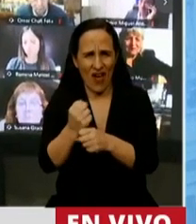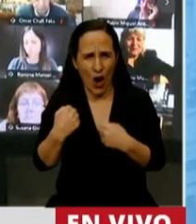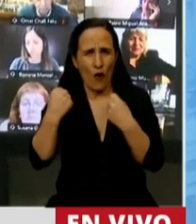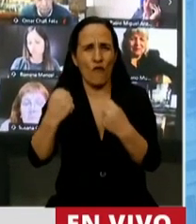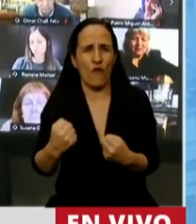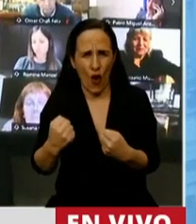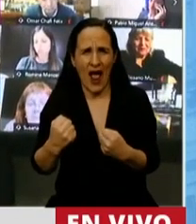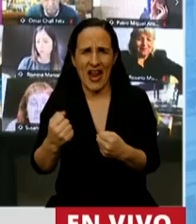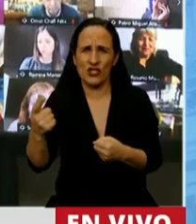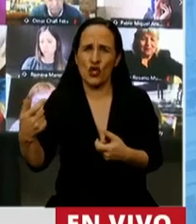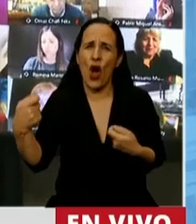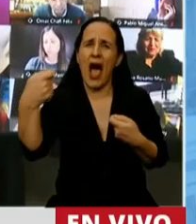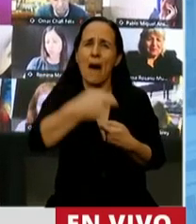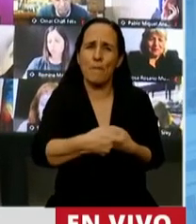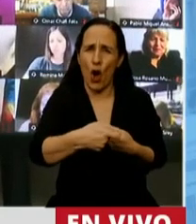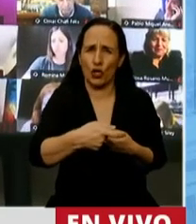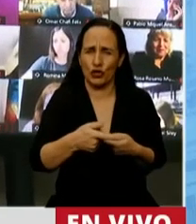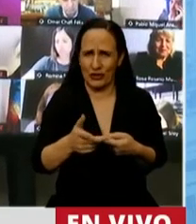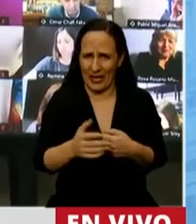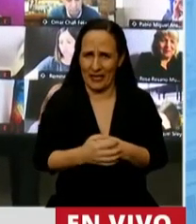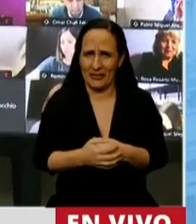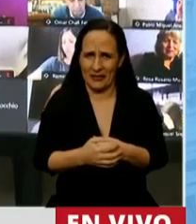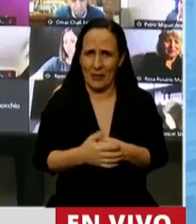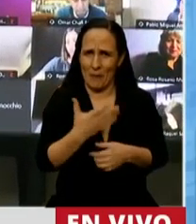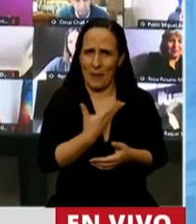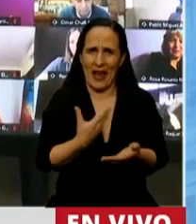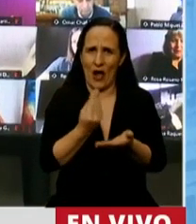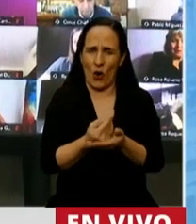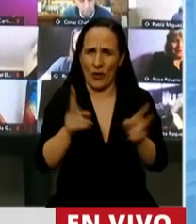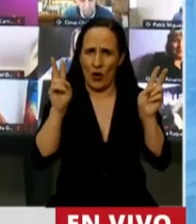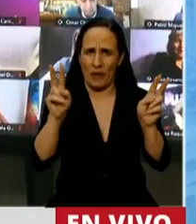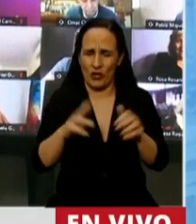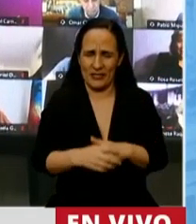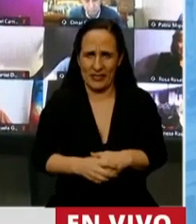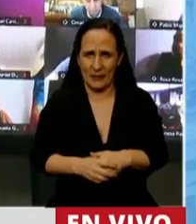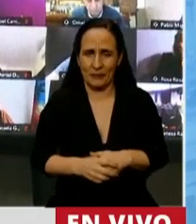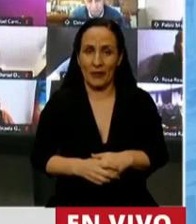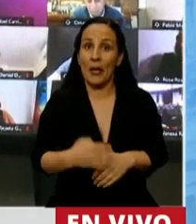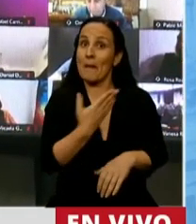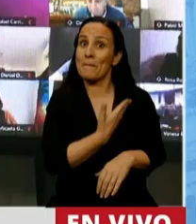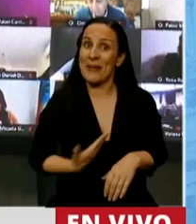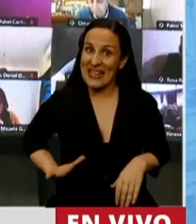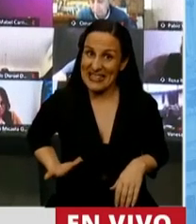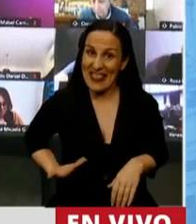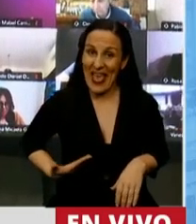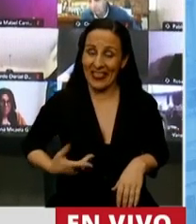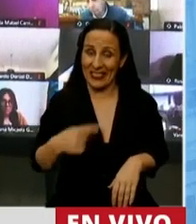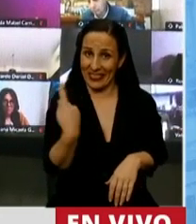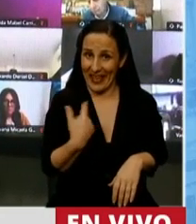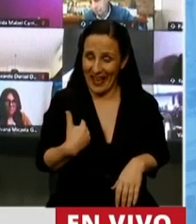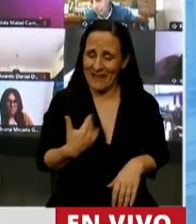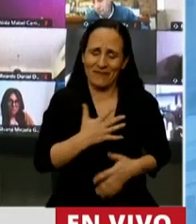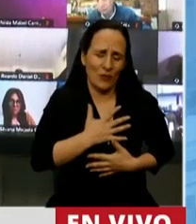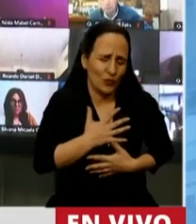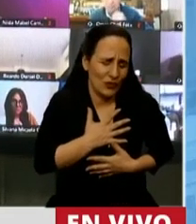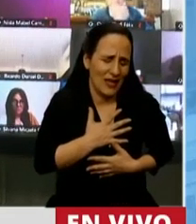y política que hoy ha sido reconocida por todo el pueblo argentino, o por la gran mayoría de él, reconociendo